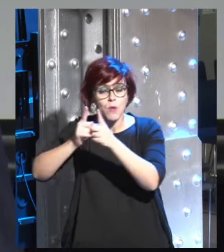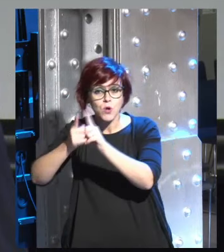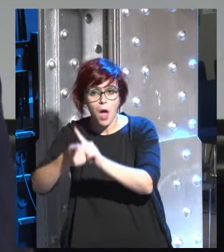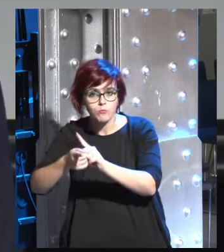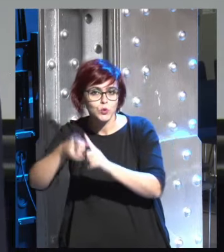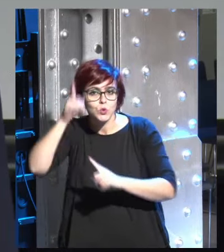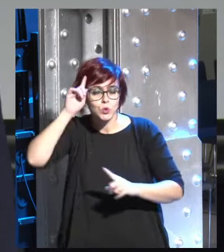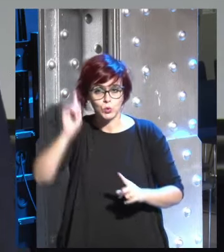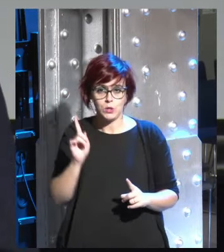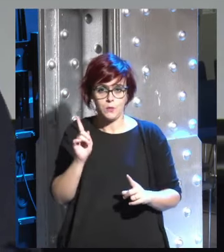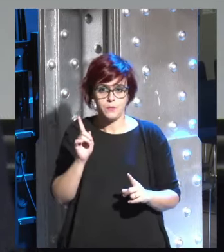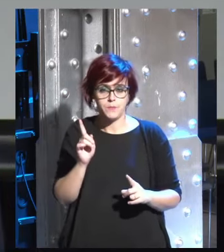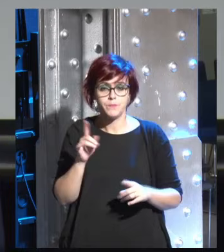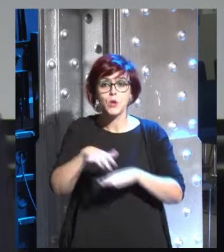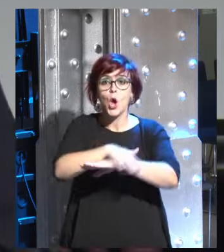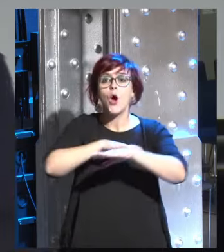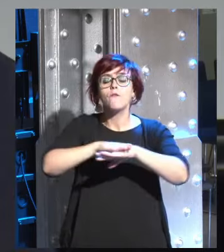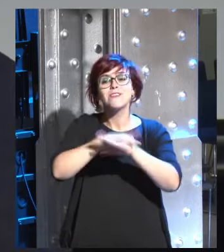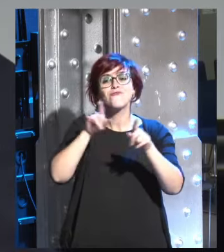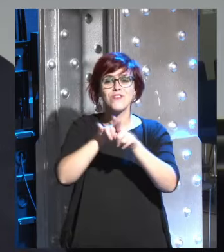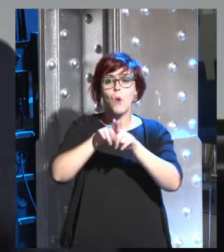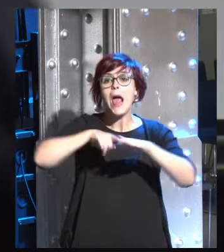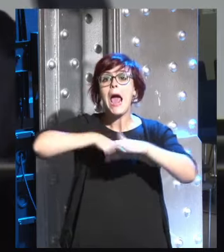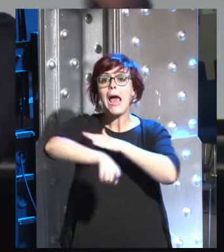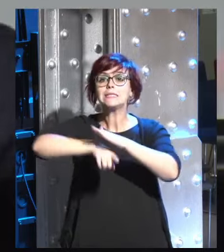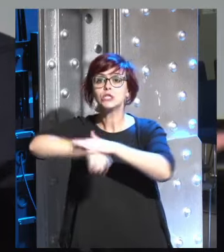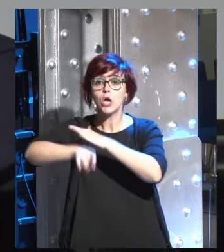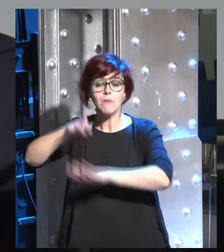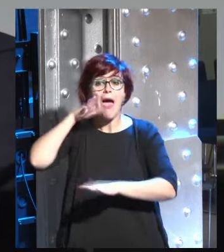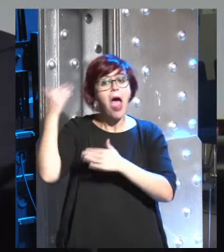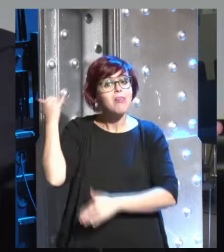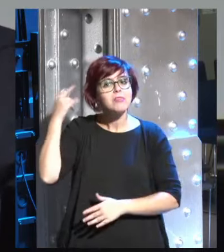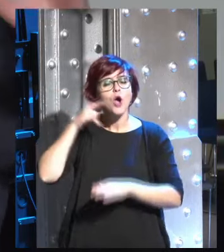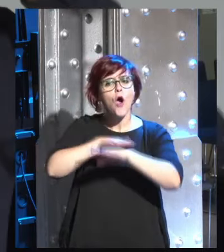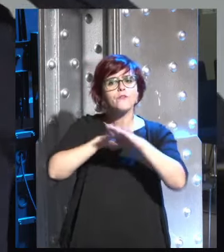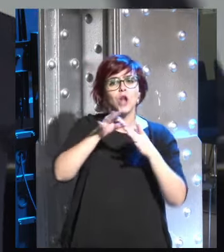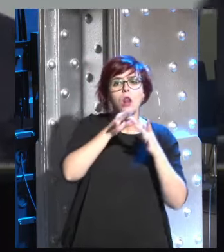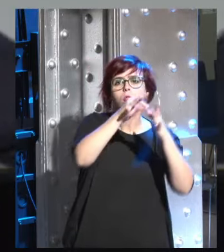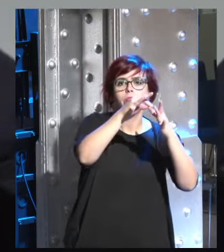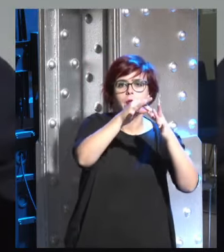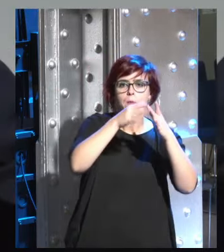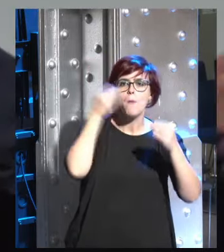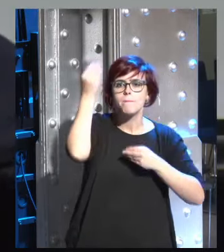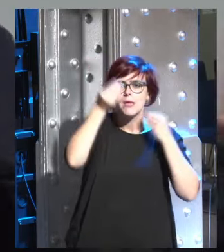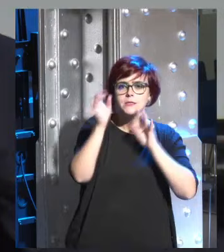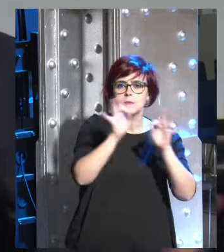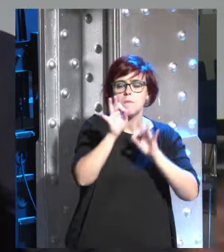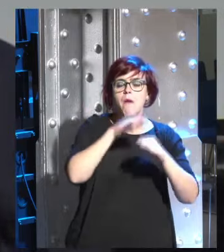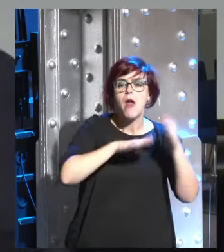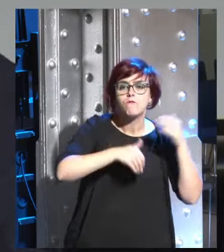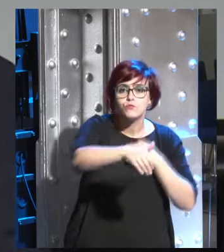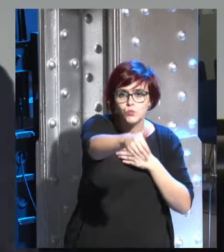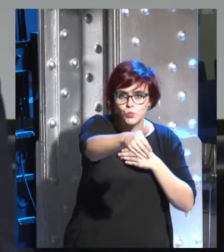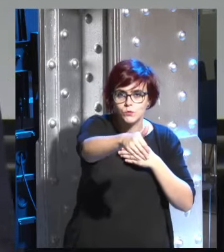los gobiernos simplemente son gestores han dejado de ser líderes los líderes piensan en el futuro intentan